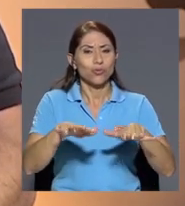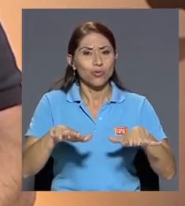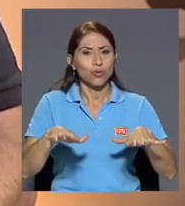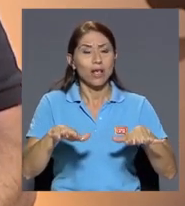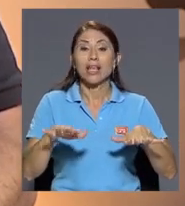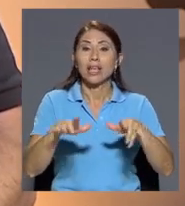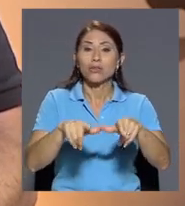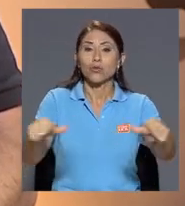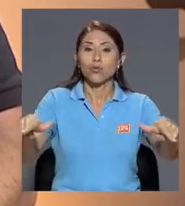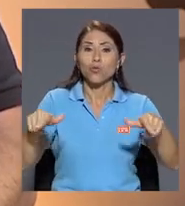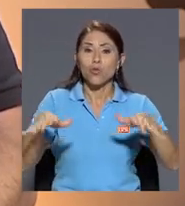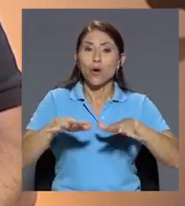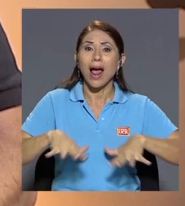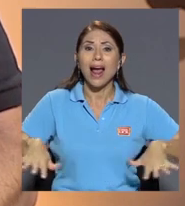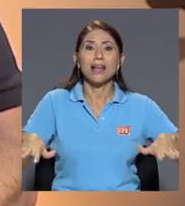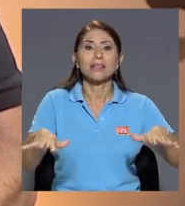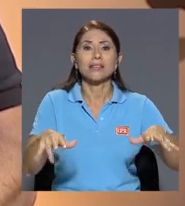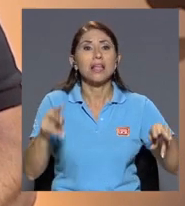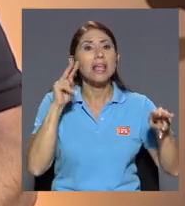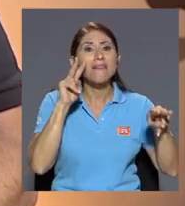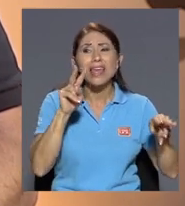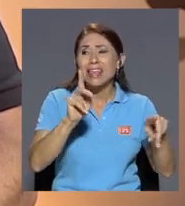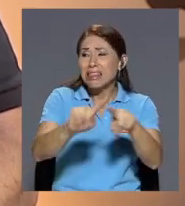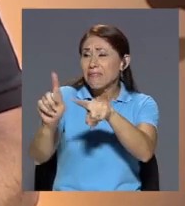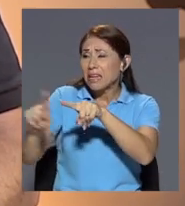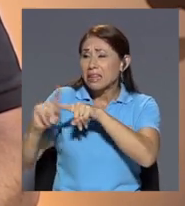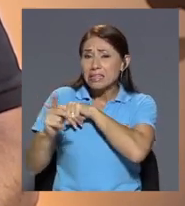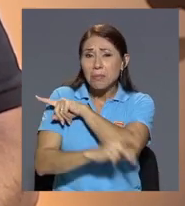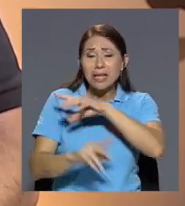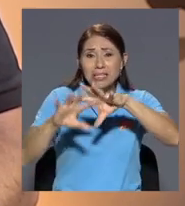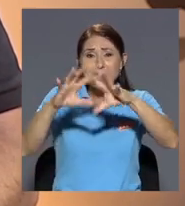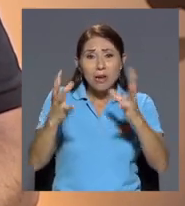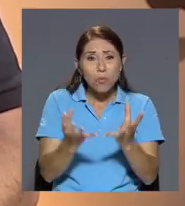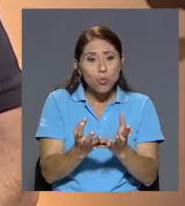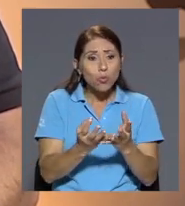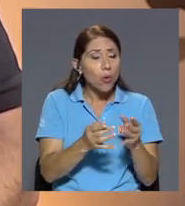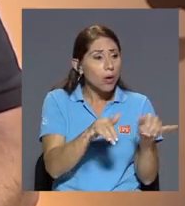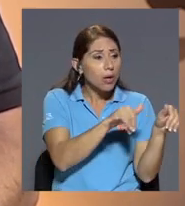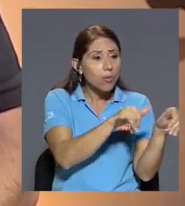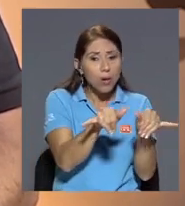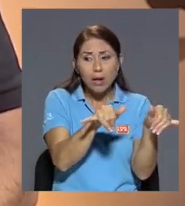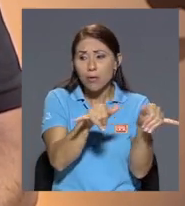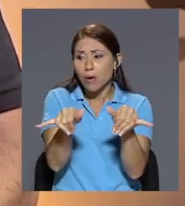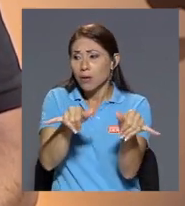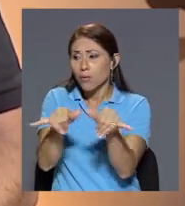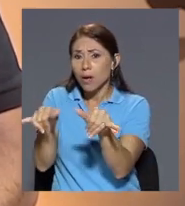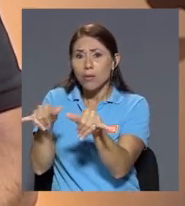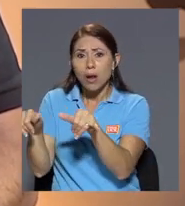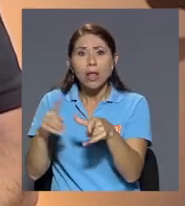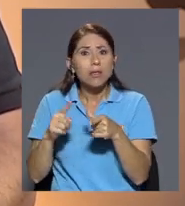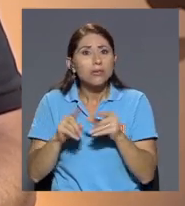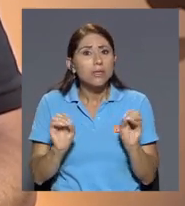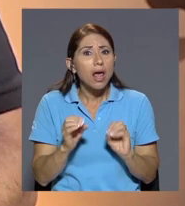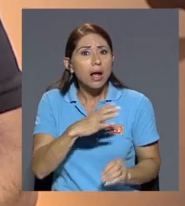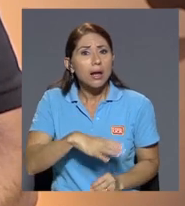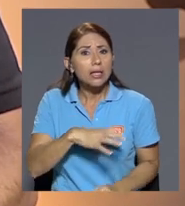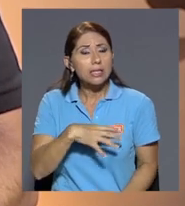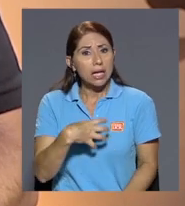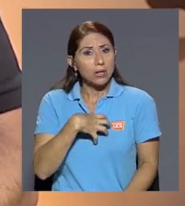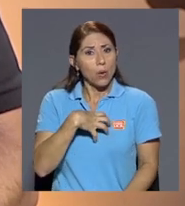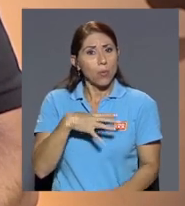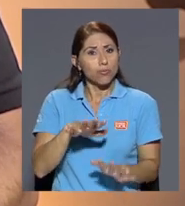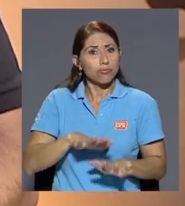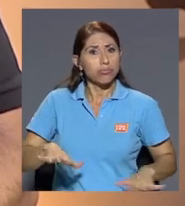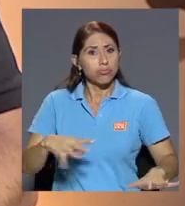¿verdad? que son lugares entornos iguales en todas partes del mundo y que pierden esa esencia de lo local entonces se hablaba y la discusión se